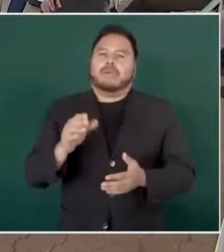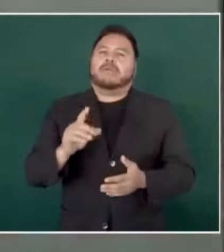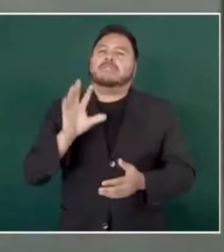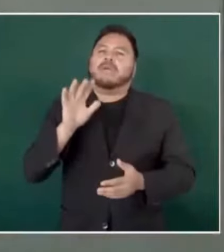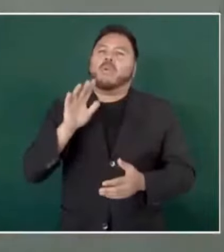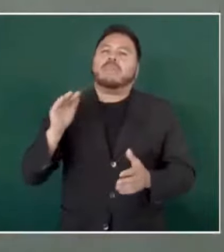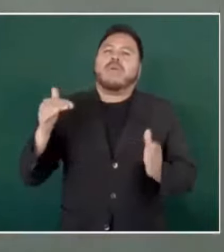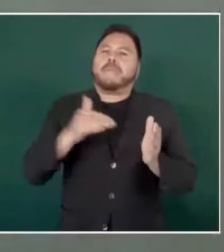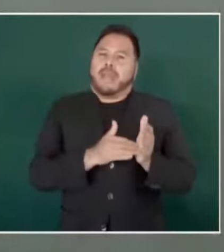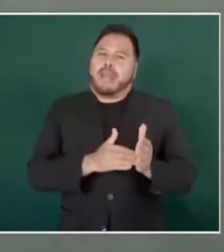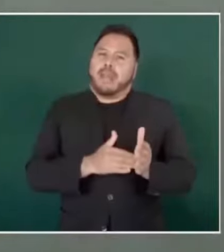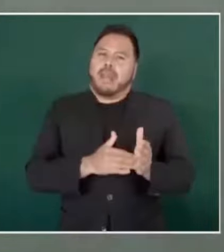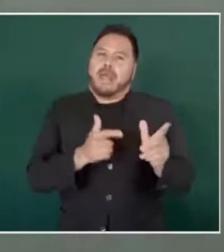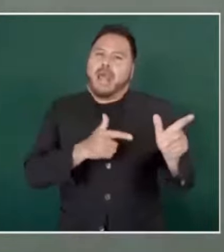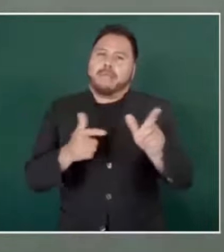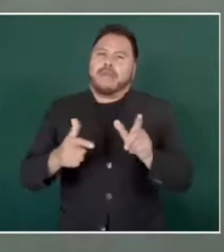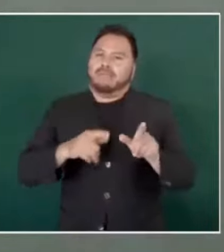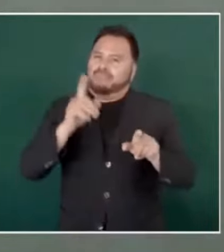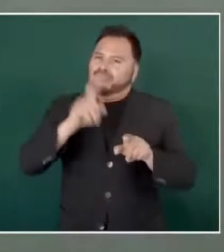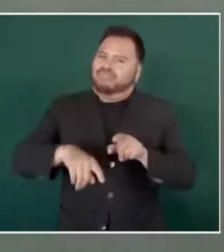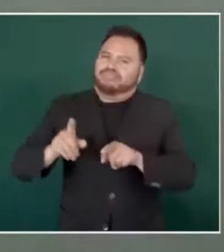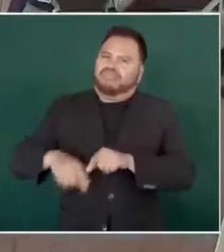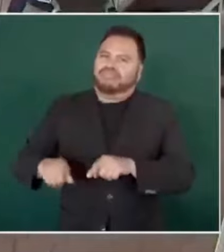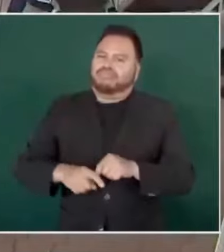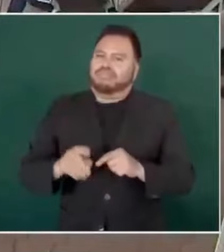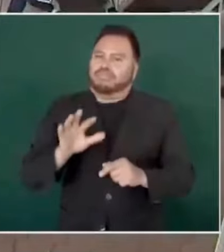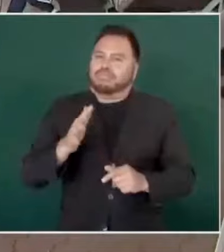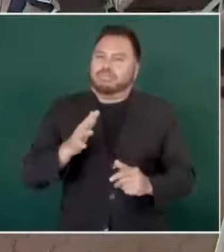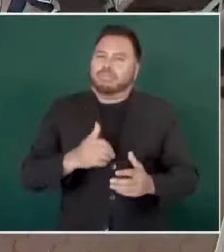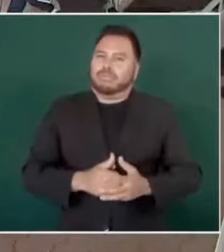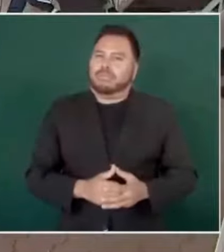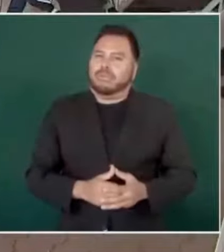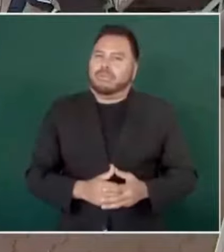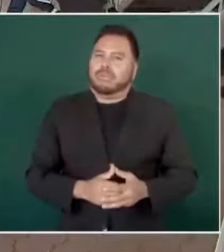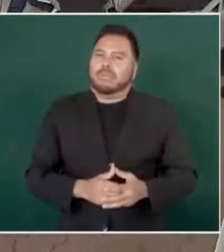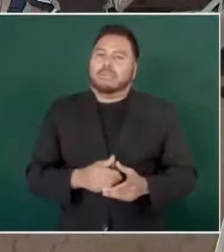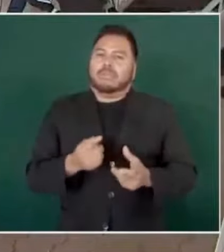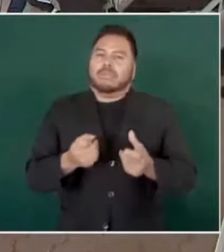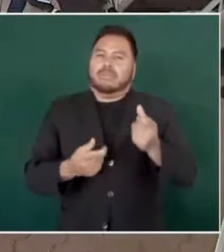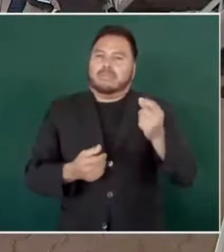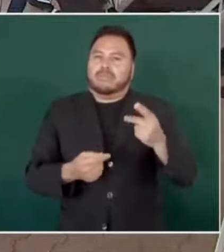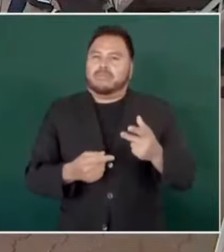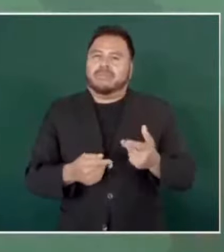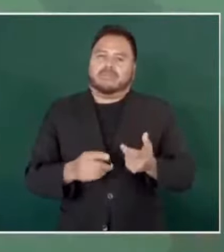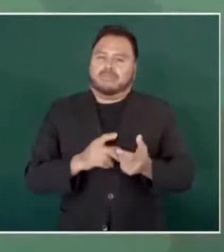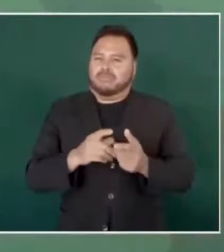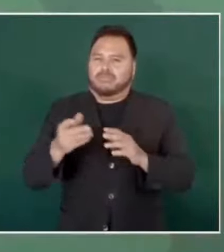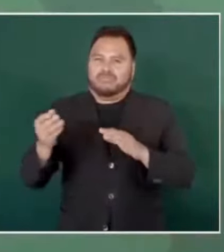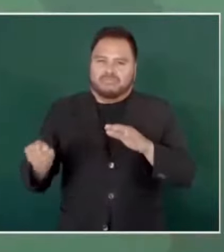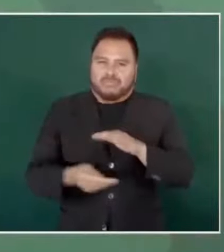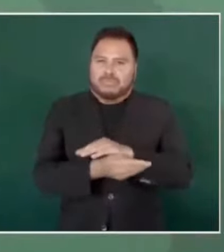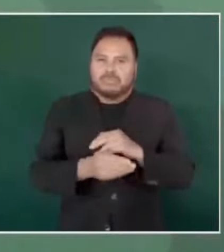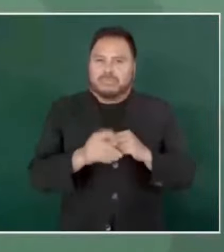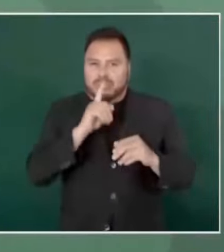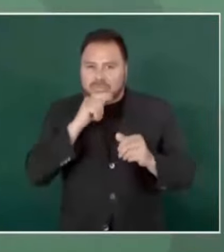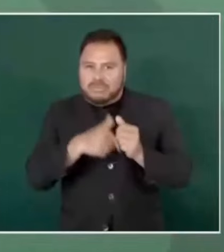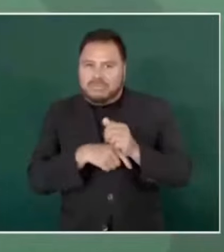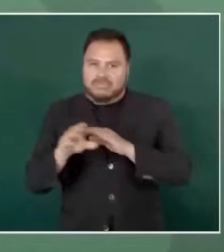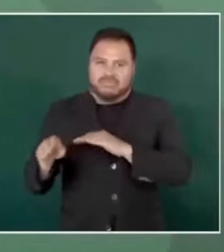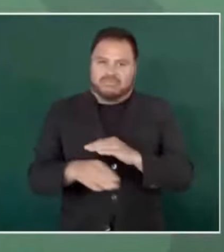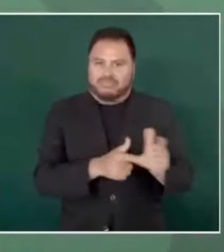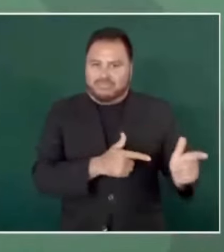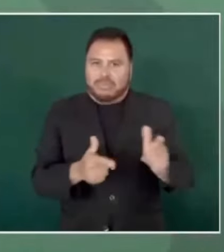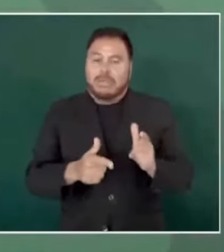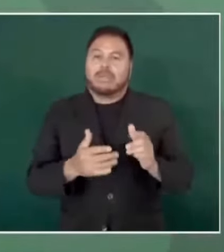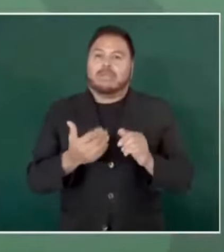mil armas de contrabando, armas que entran de